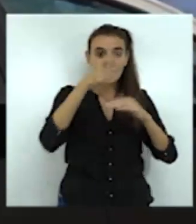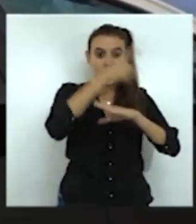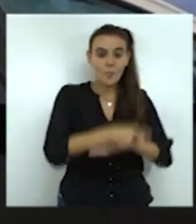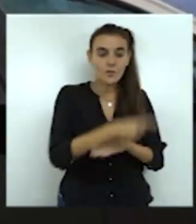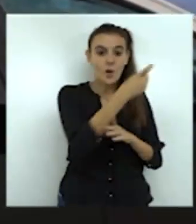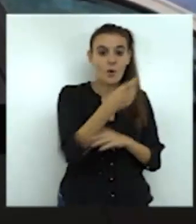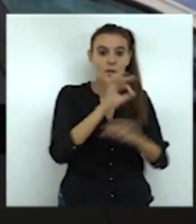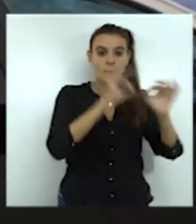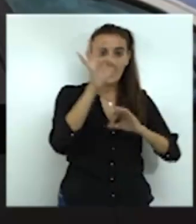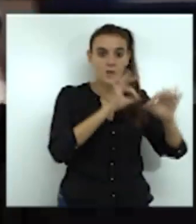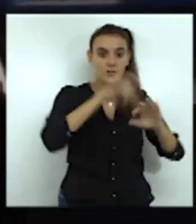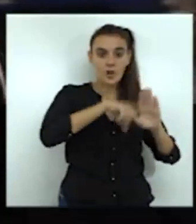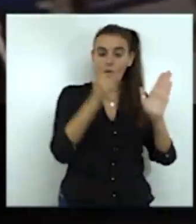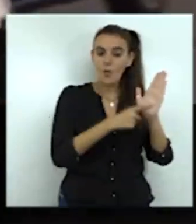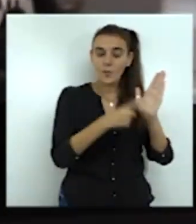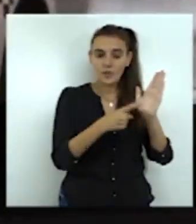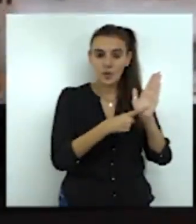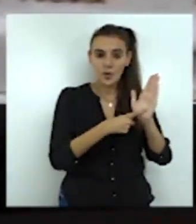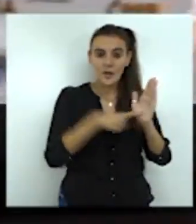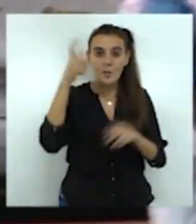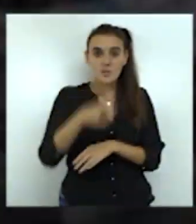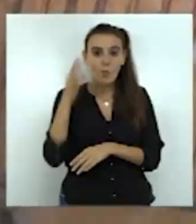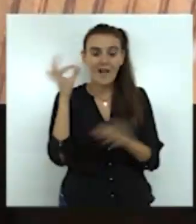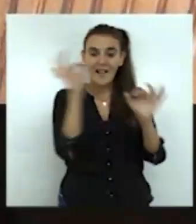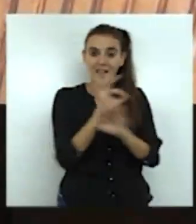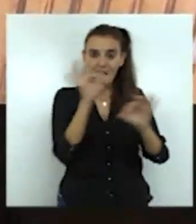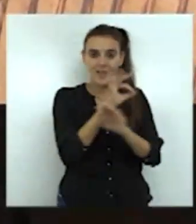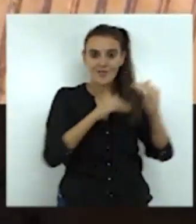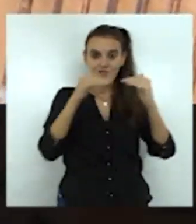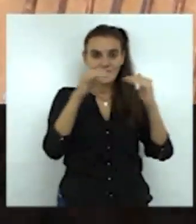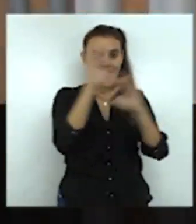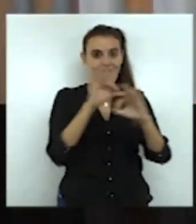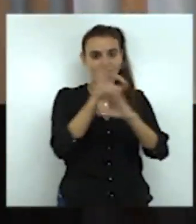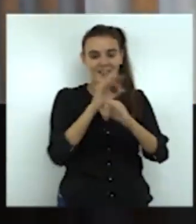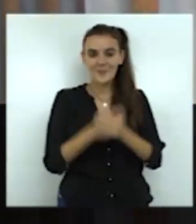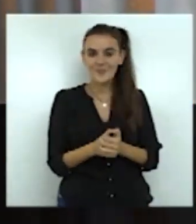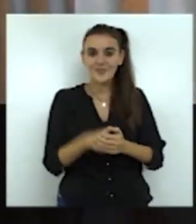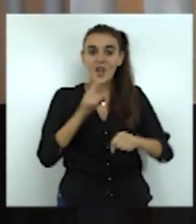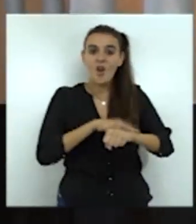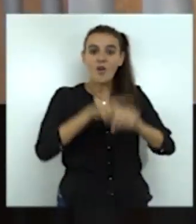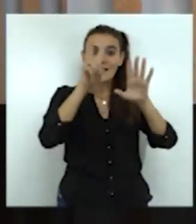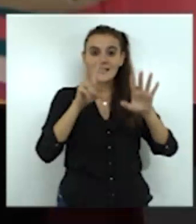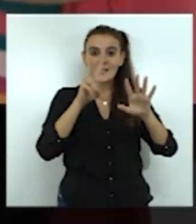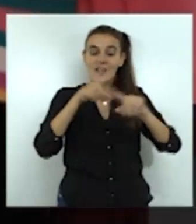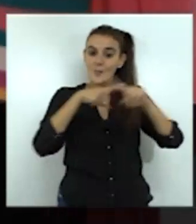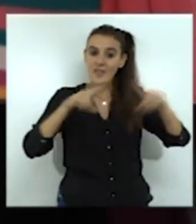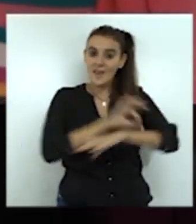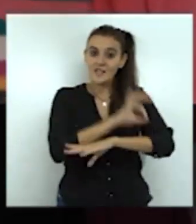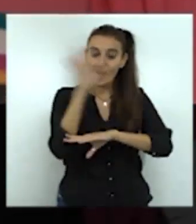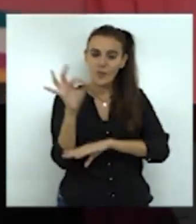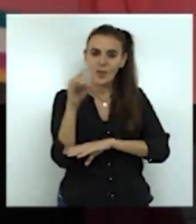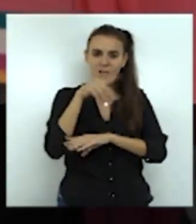plantilla no encontrándose ninguna mujer en esta posición. Desde las 7 y media de esta mañana se ha notado un